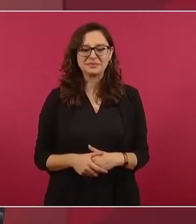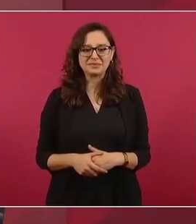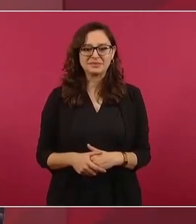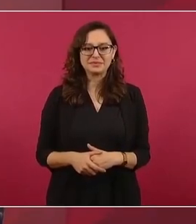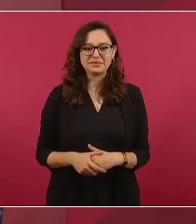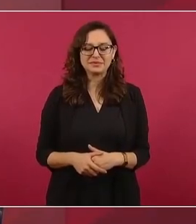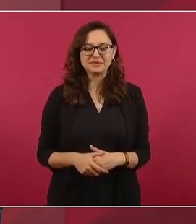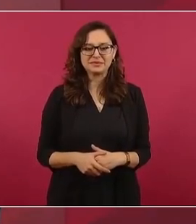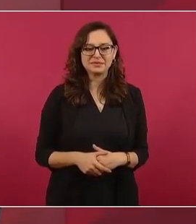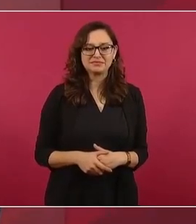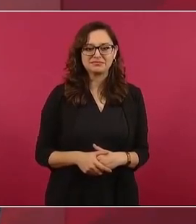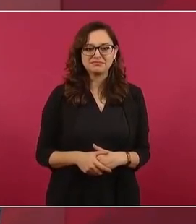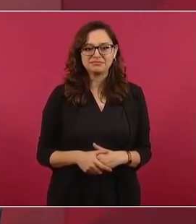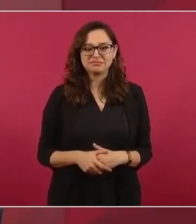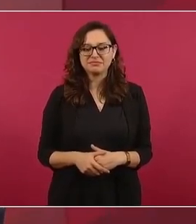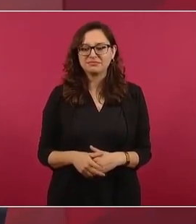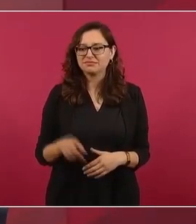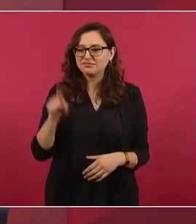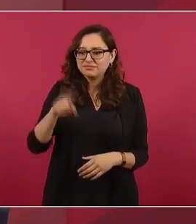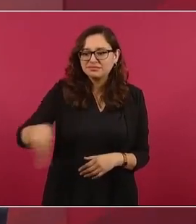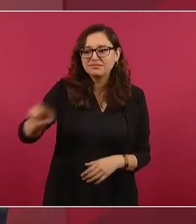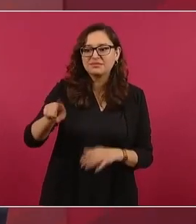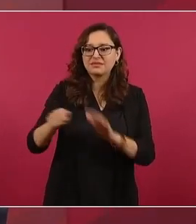lamentable?